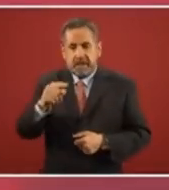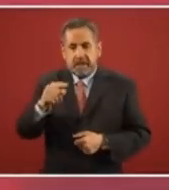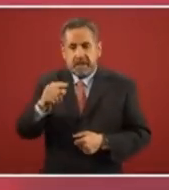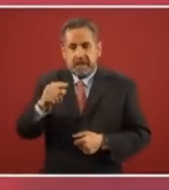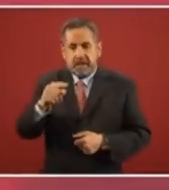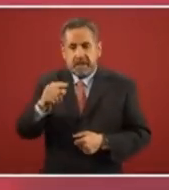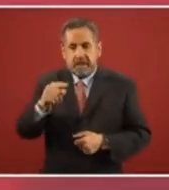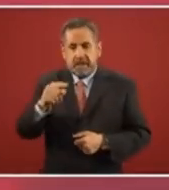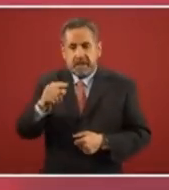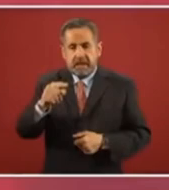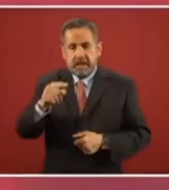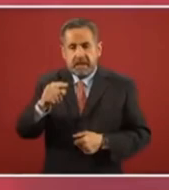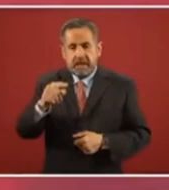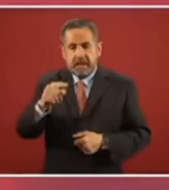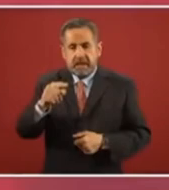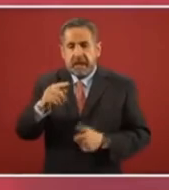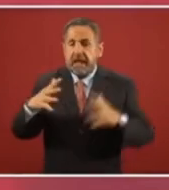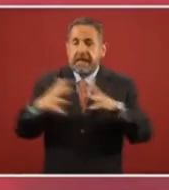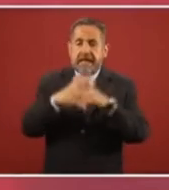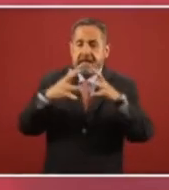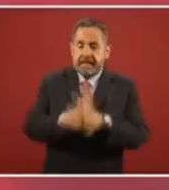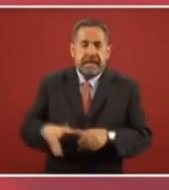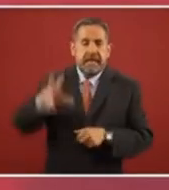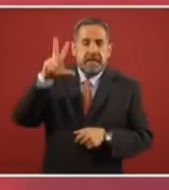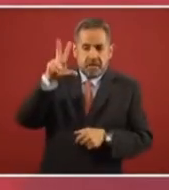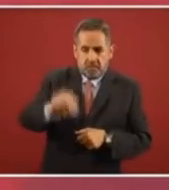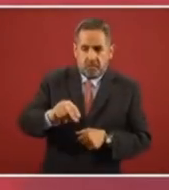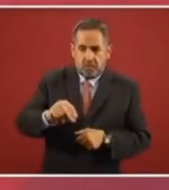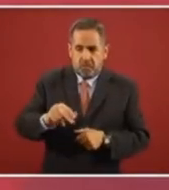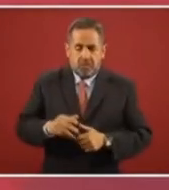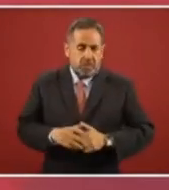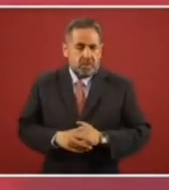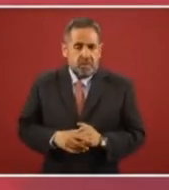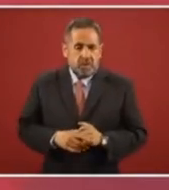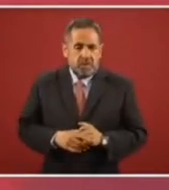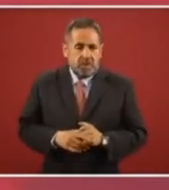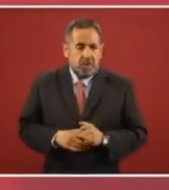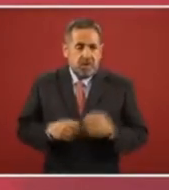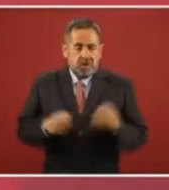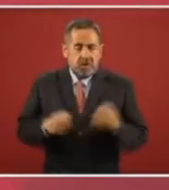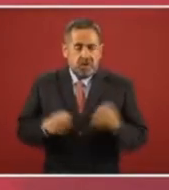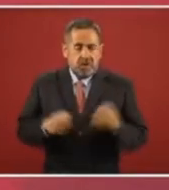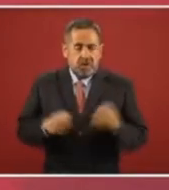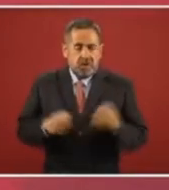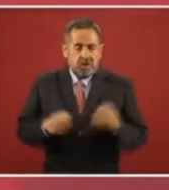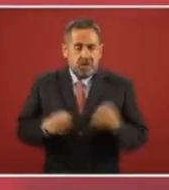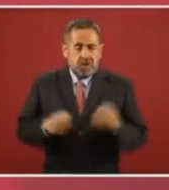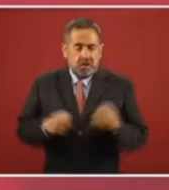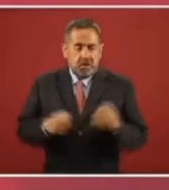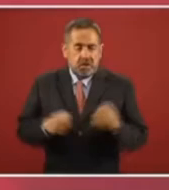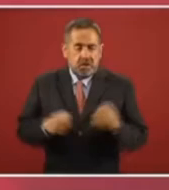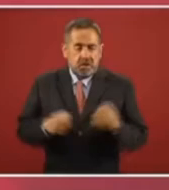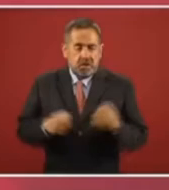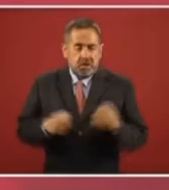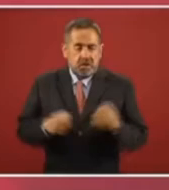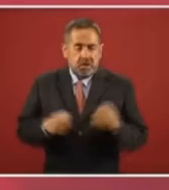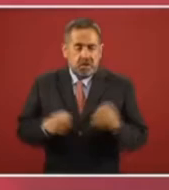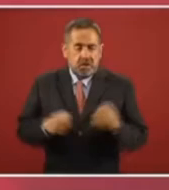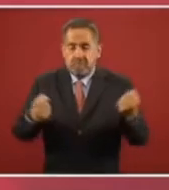that there not be war que no haya confrontación that there not be